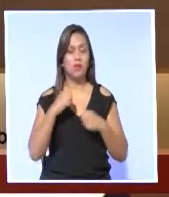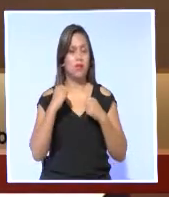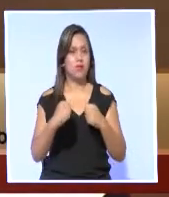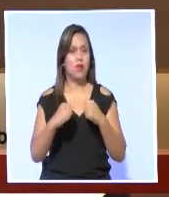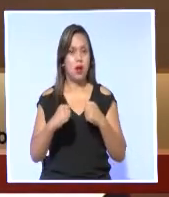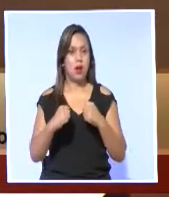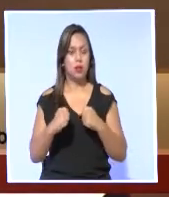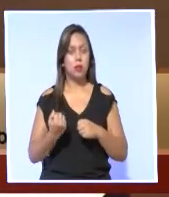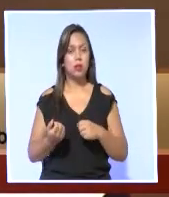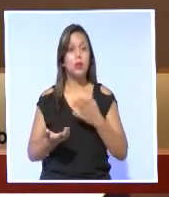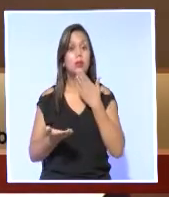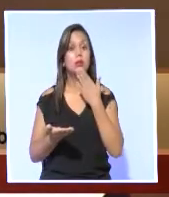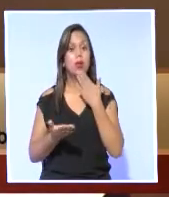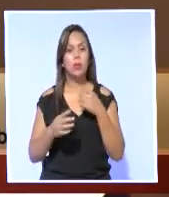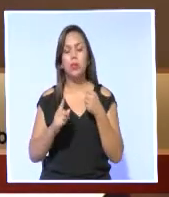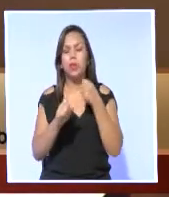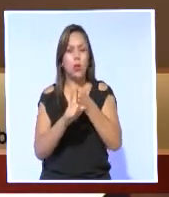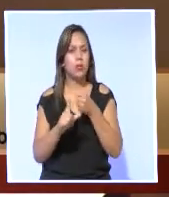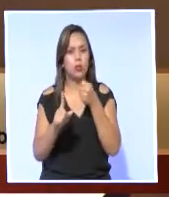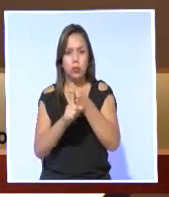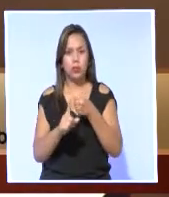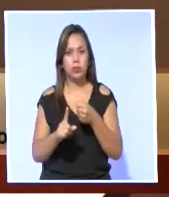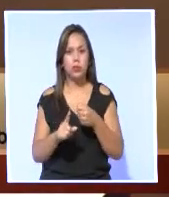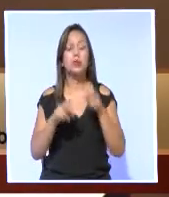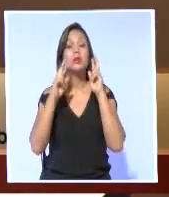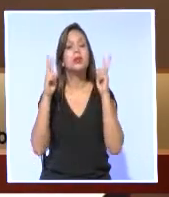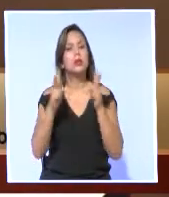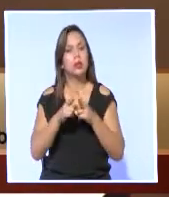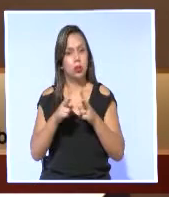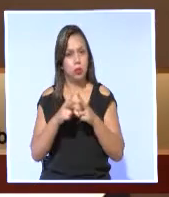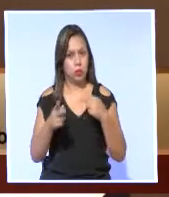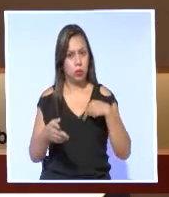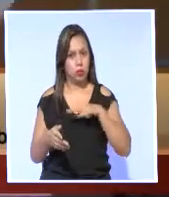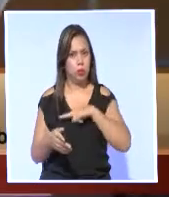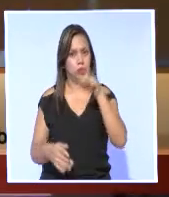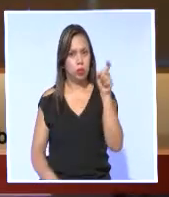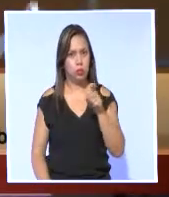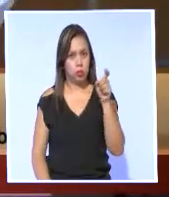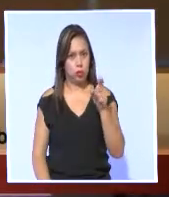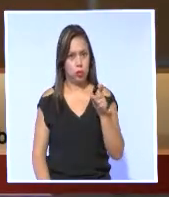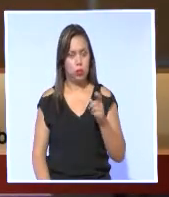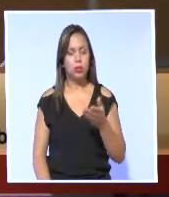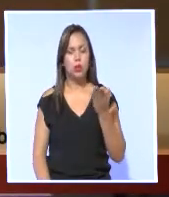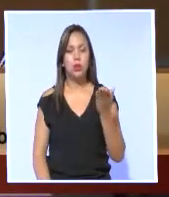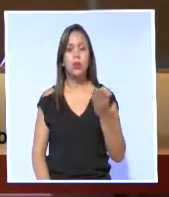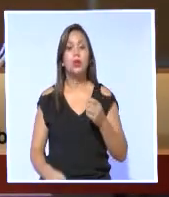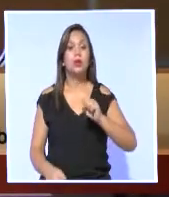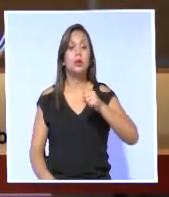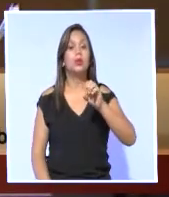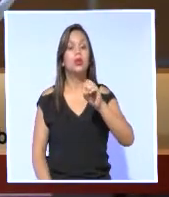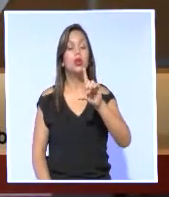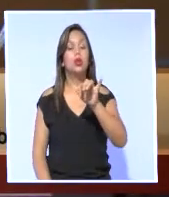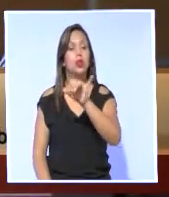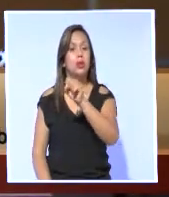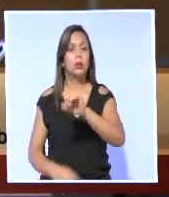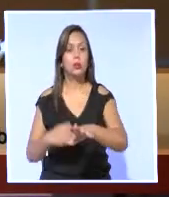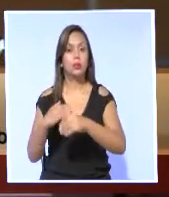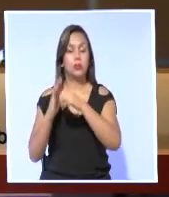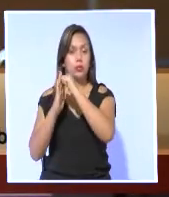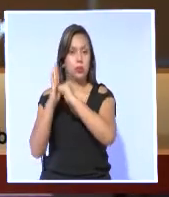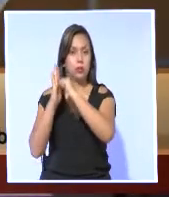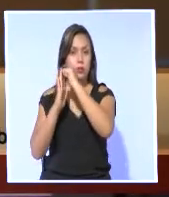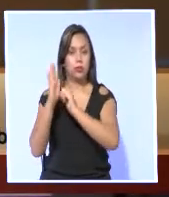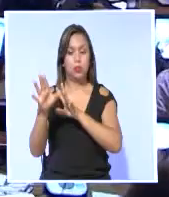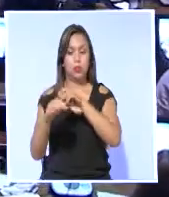solamente podemos combatirlo partiendo del reconocimiento de que existe. Mientras que Dori Solís solicitó se incorpore un artículo